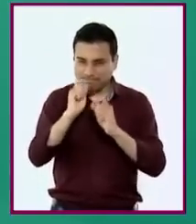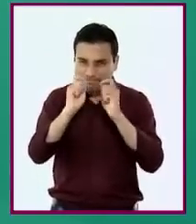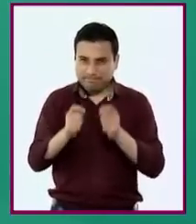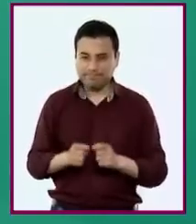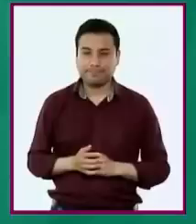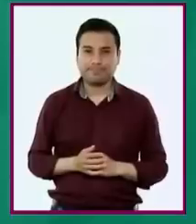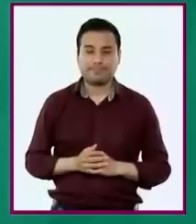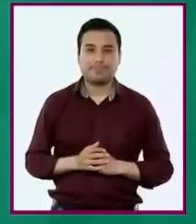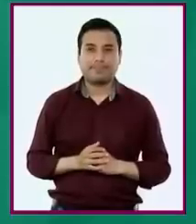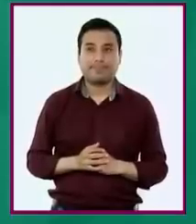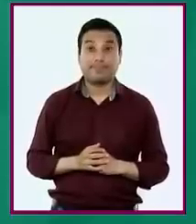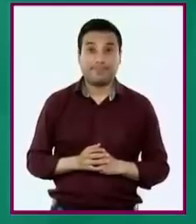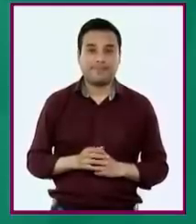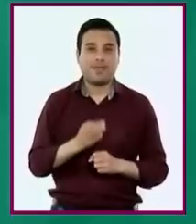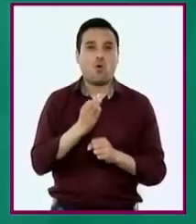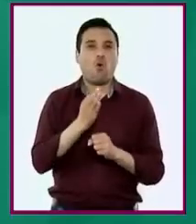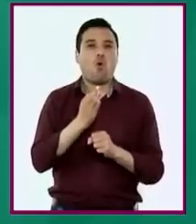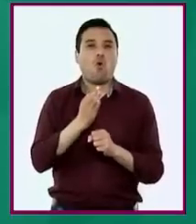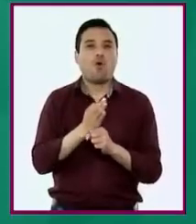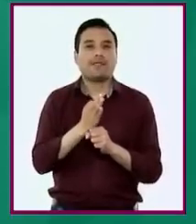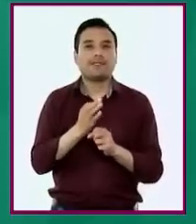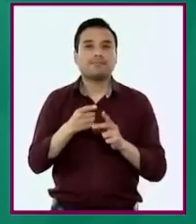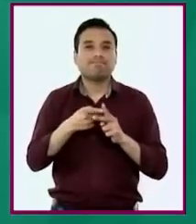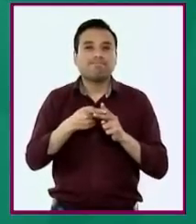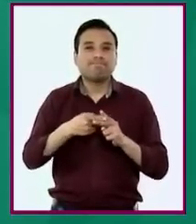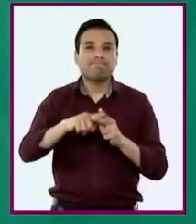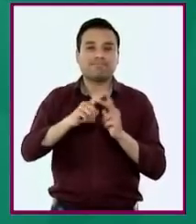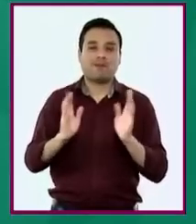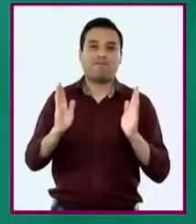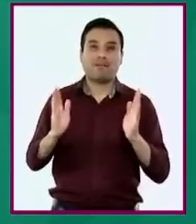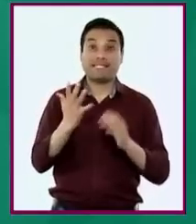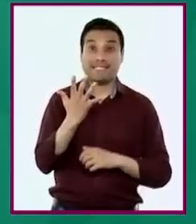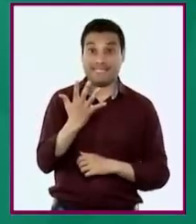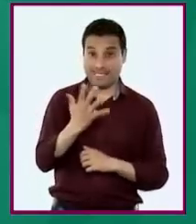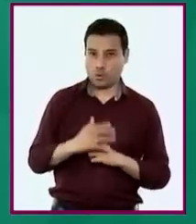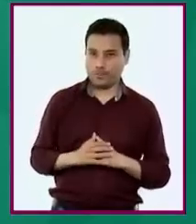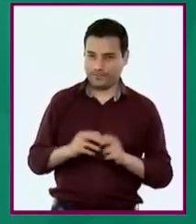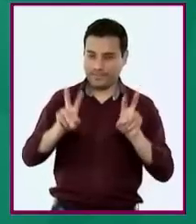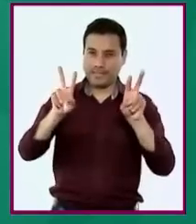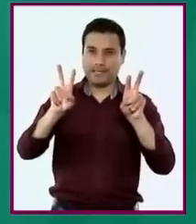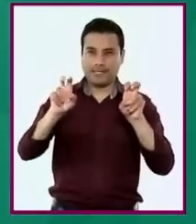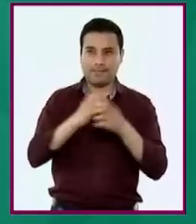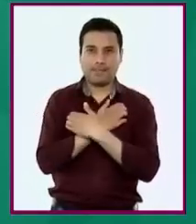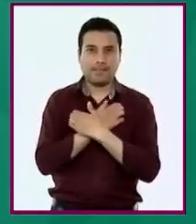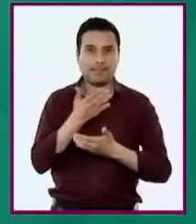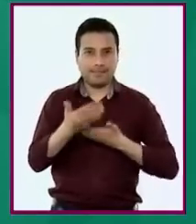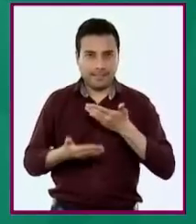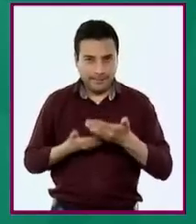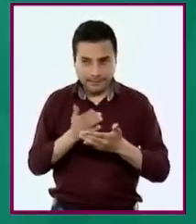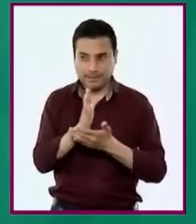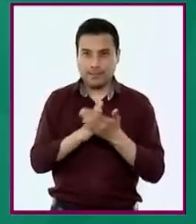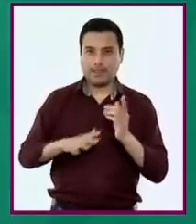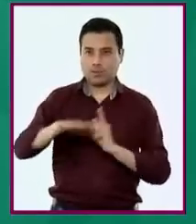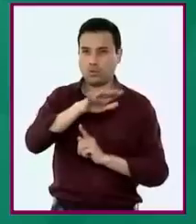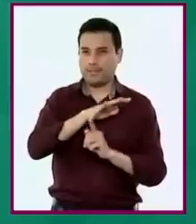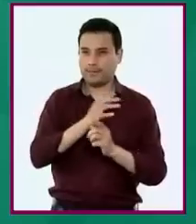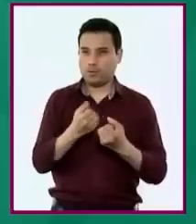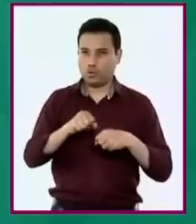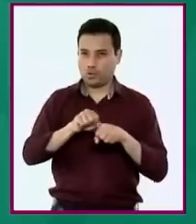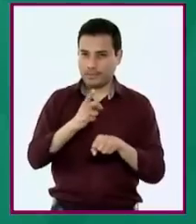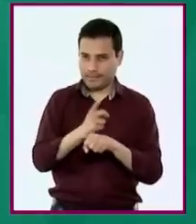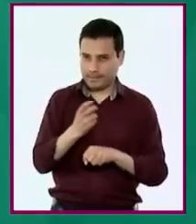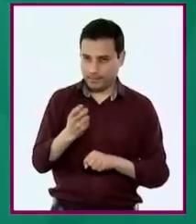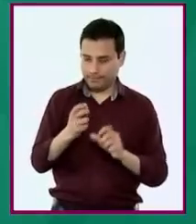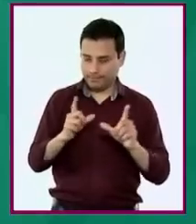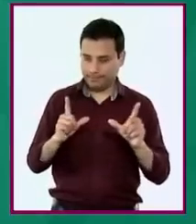realidad. Así concluimos con esta breve introducción a la fase 5 del campo formativo ética,